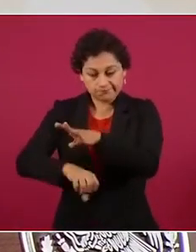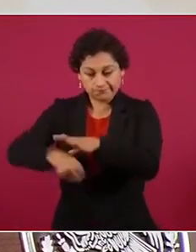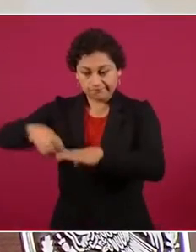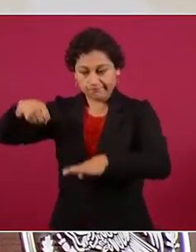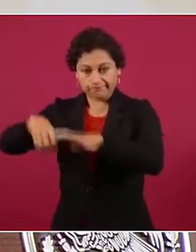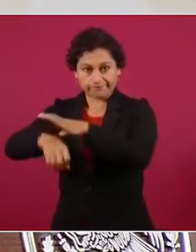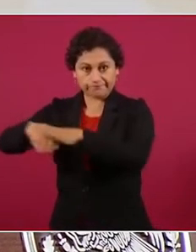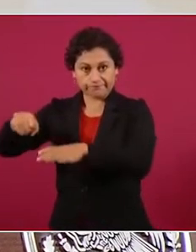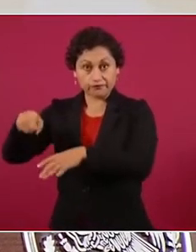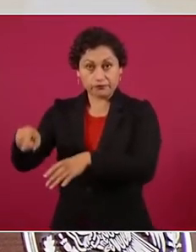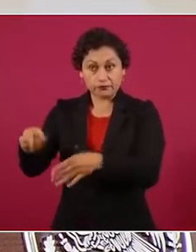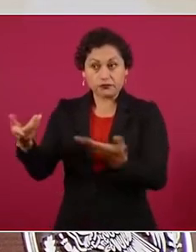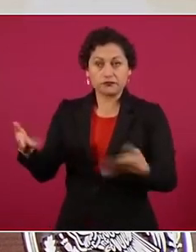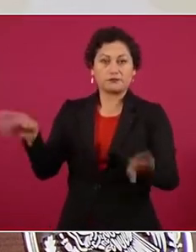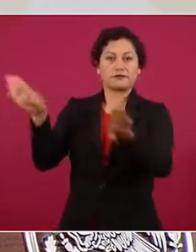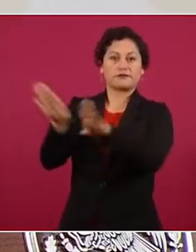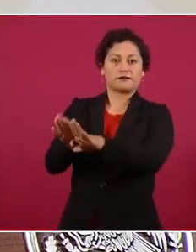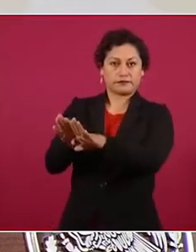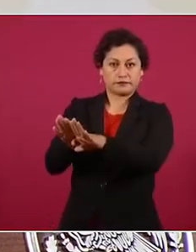presenten.